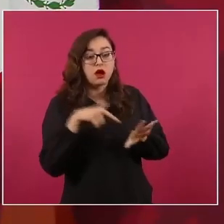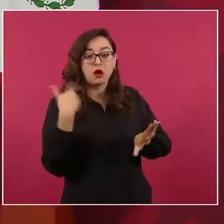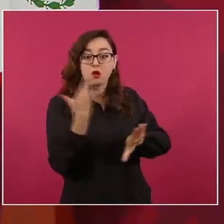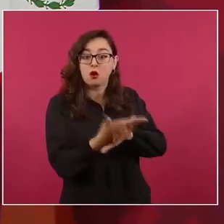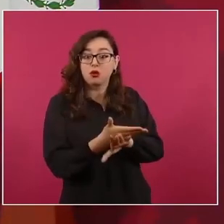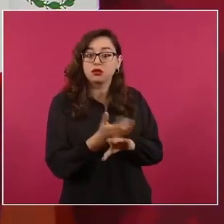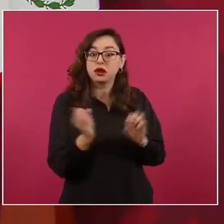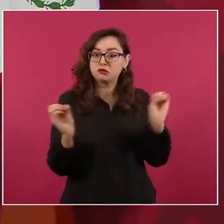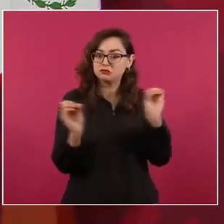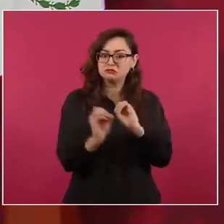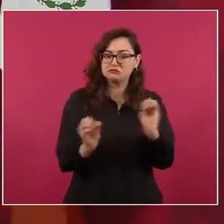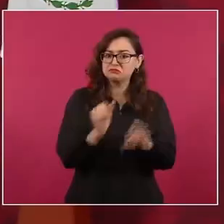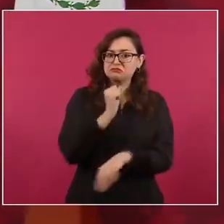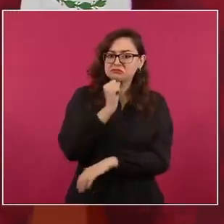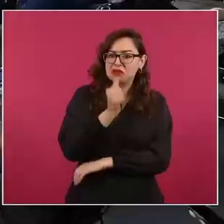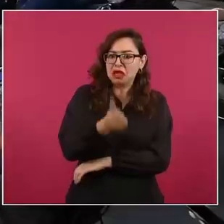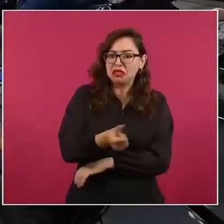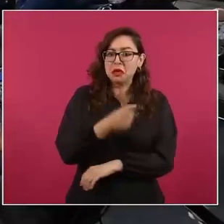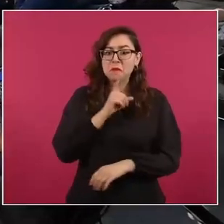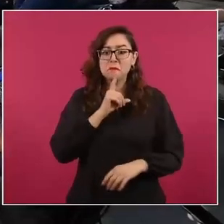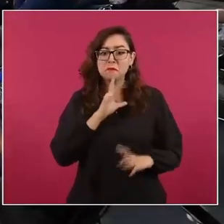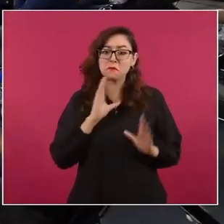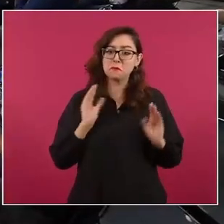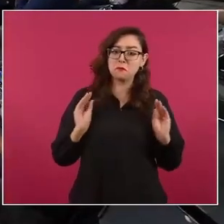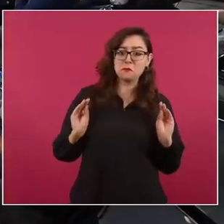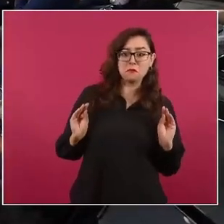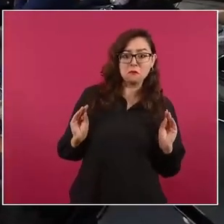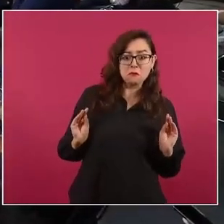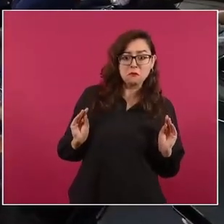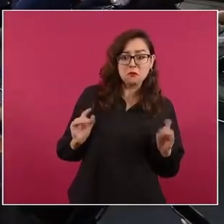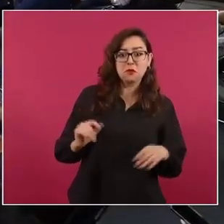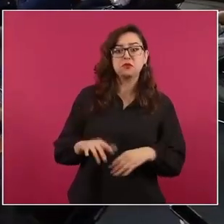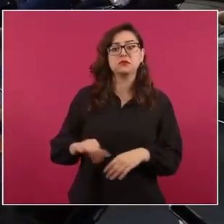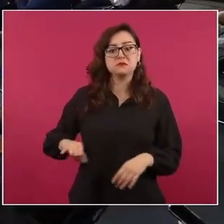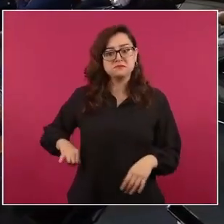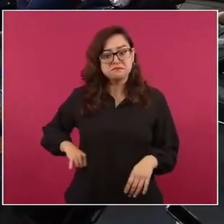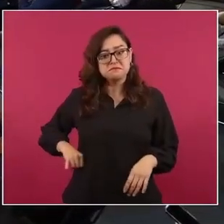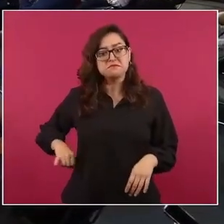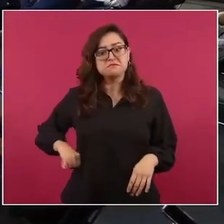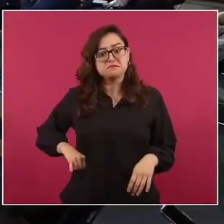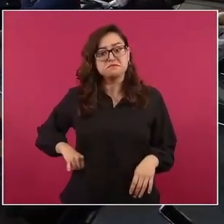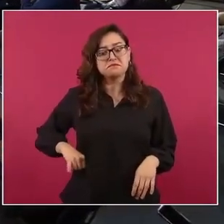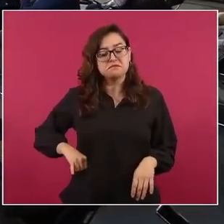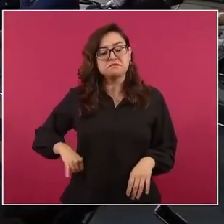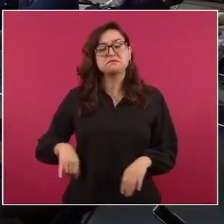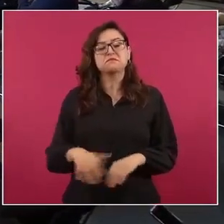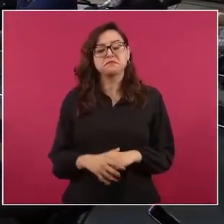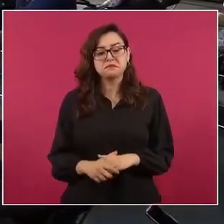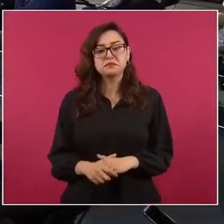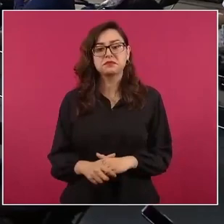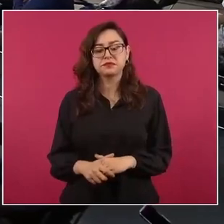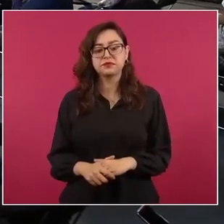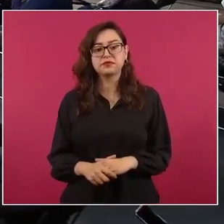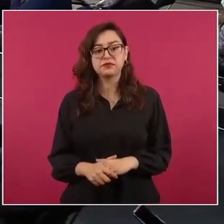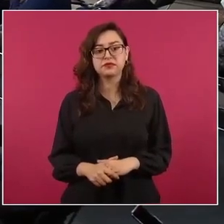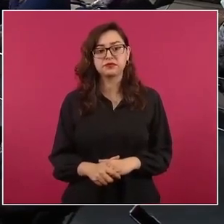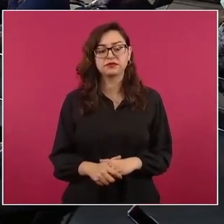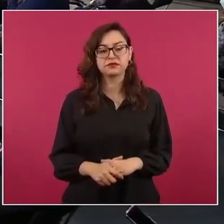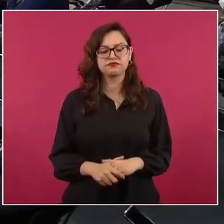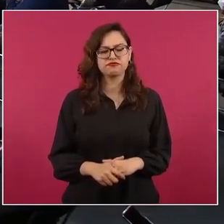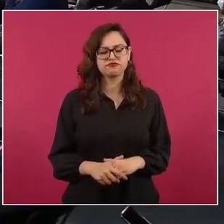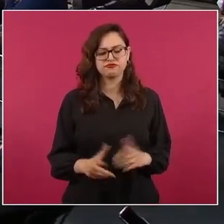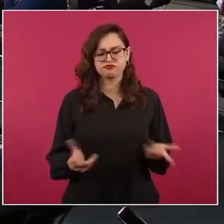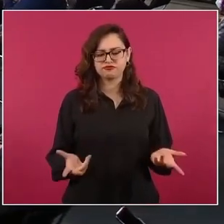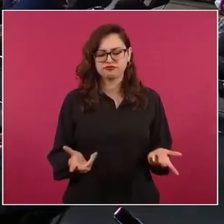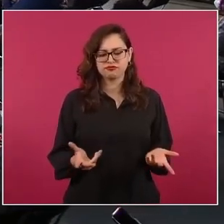Ahorita me acuerdas de lo de, no sé si sea cierto, de un dirigente